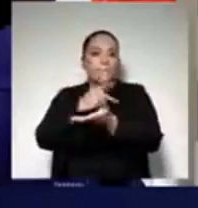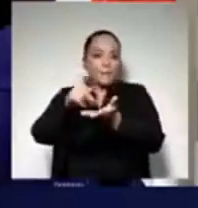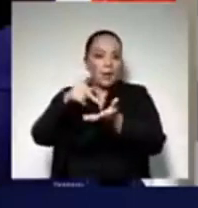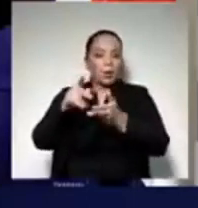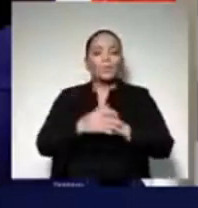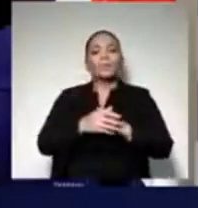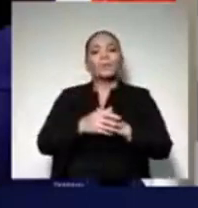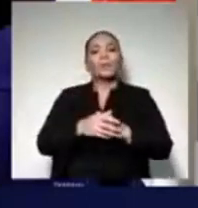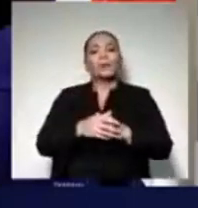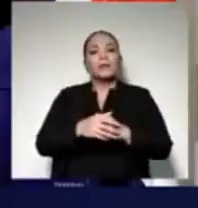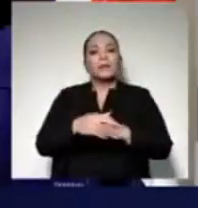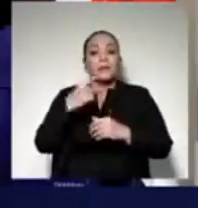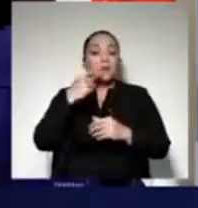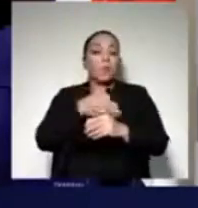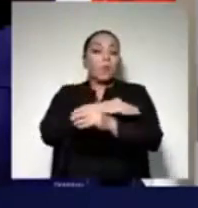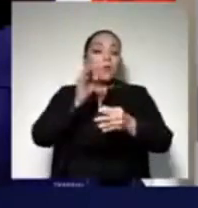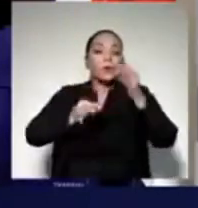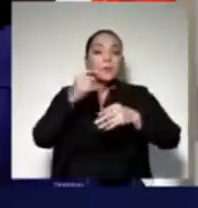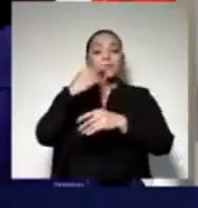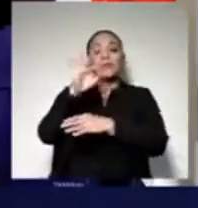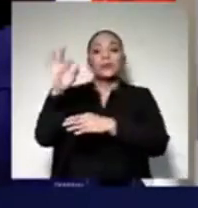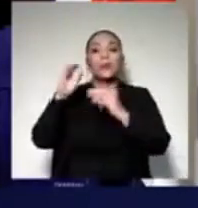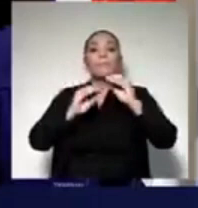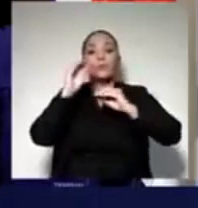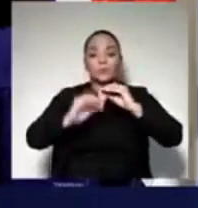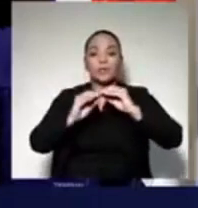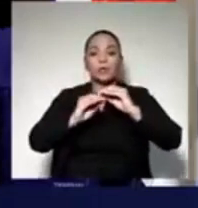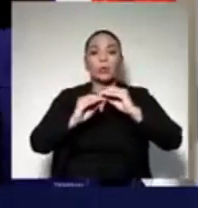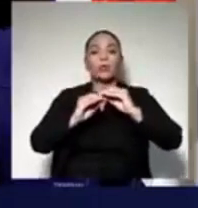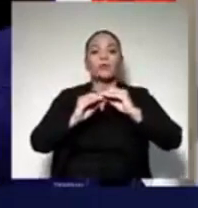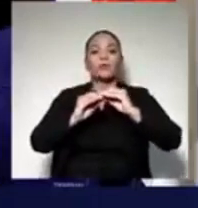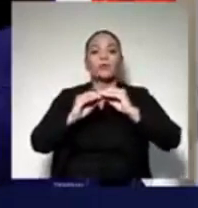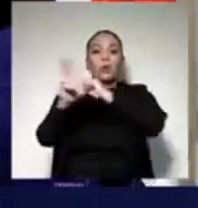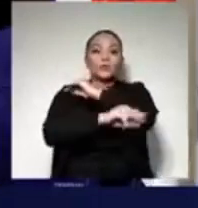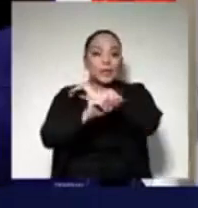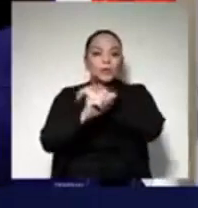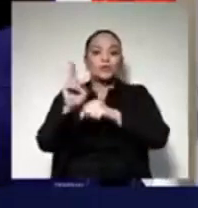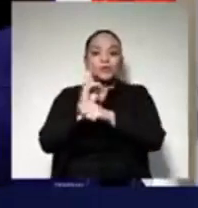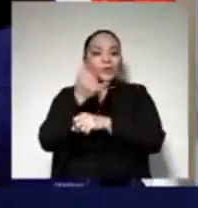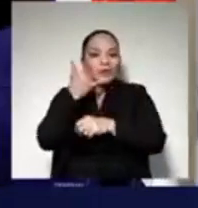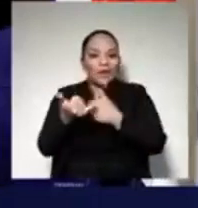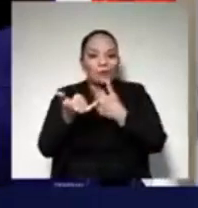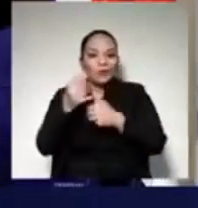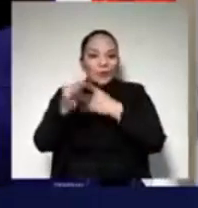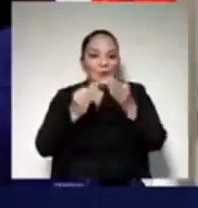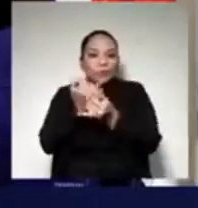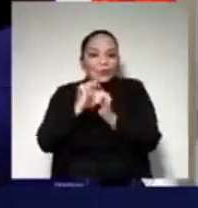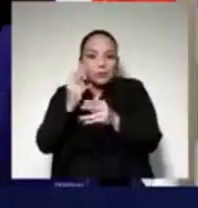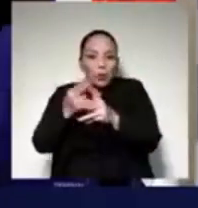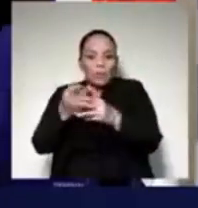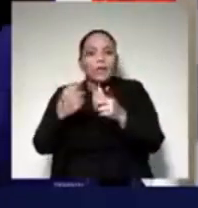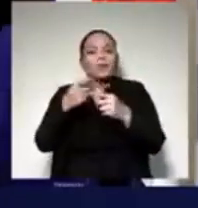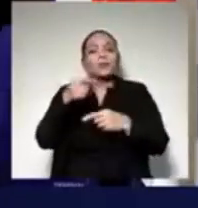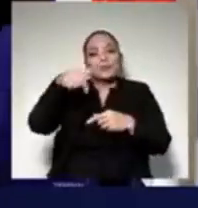según el Poder Judicial, un 99% de los delitos se cometen con esos delitos. Hoy ustedes son víctimas de eso